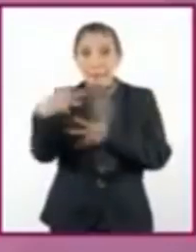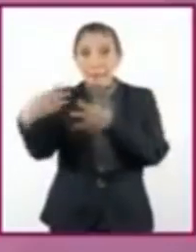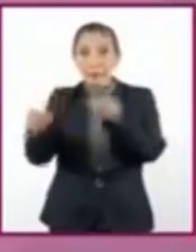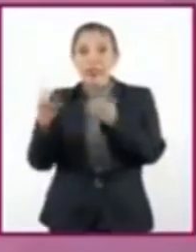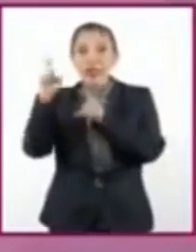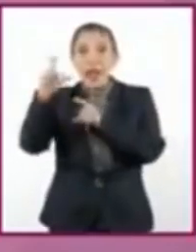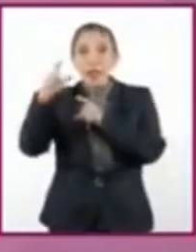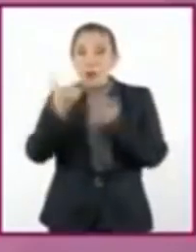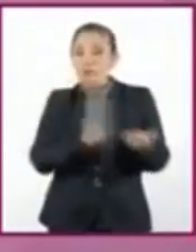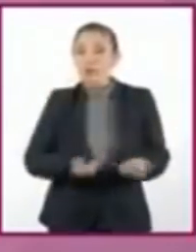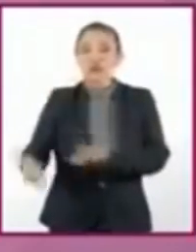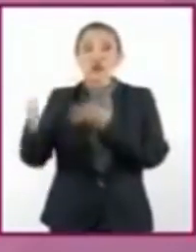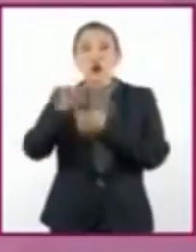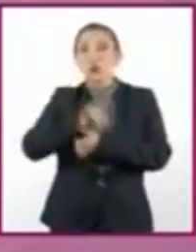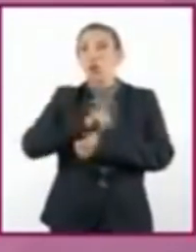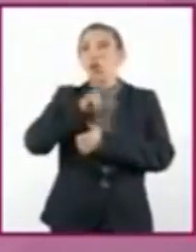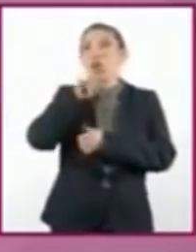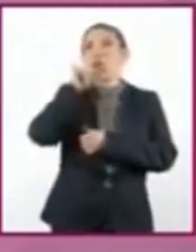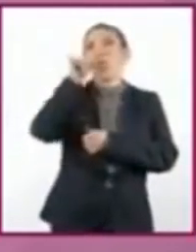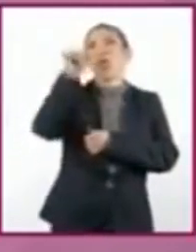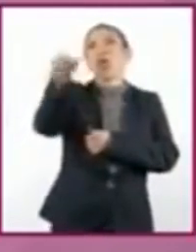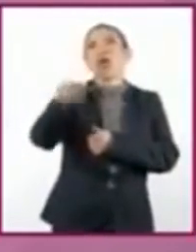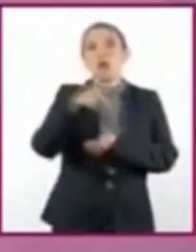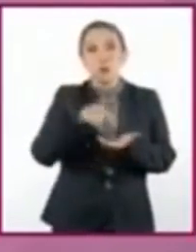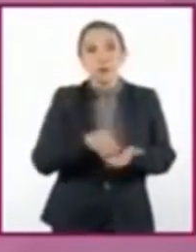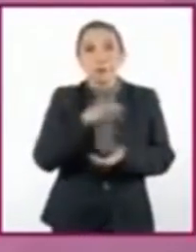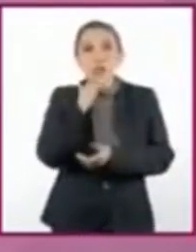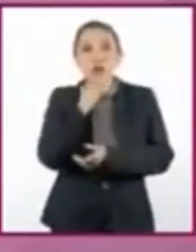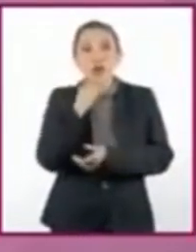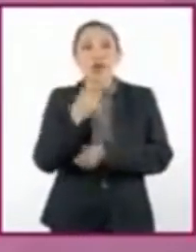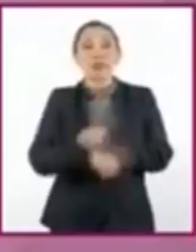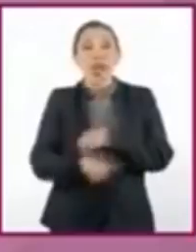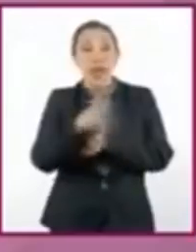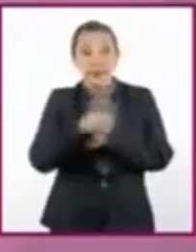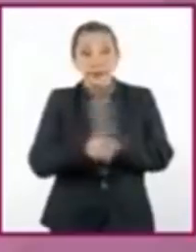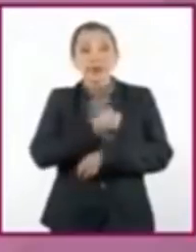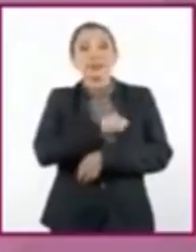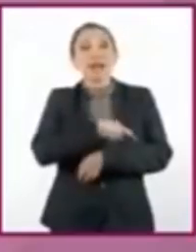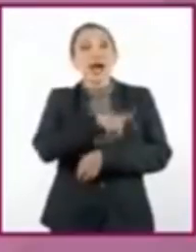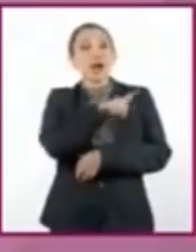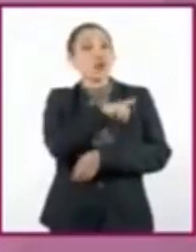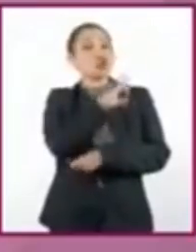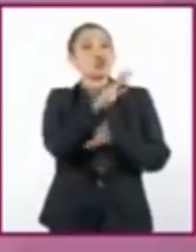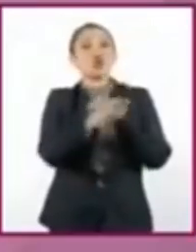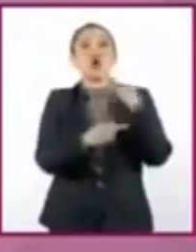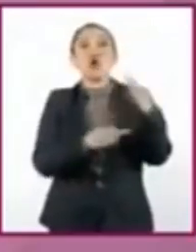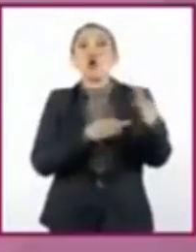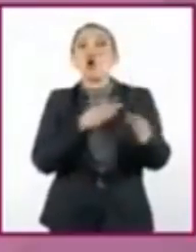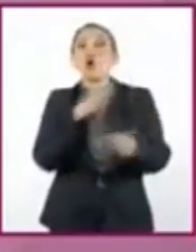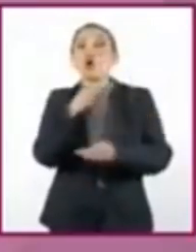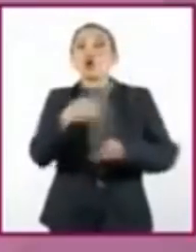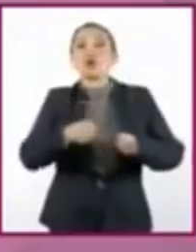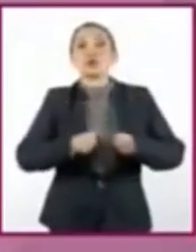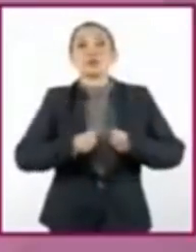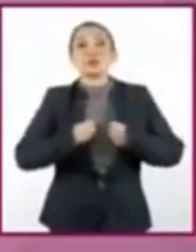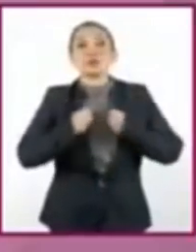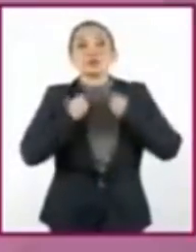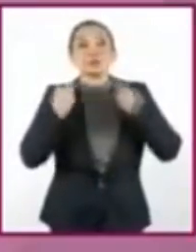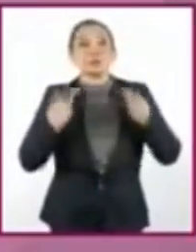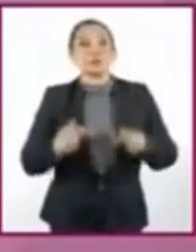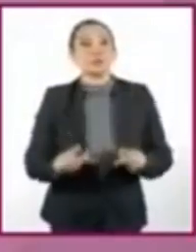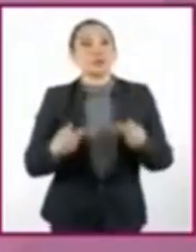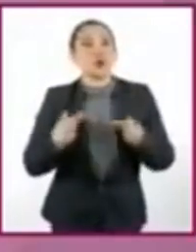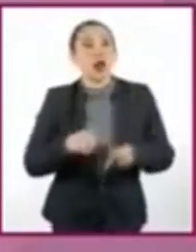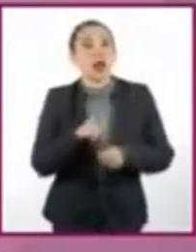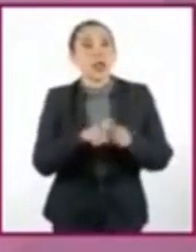agua, se llevan a lugares que ni te imaginas, causando daños a la salud de todas las formas de vida, como las